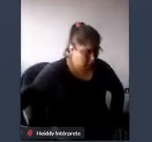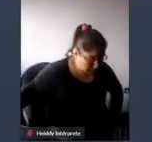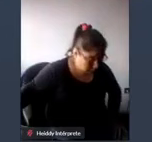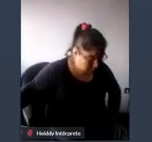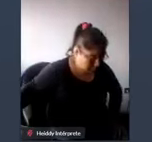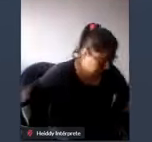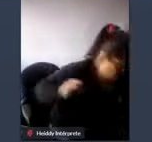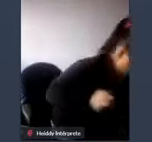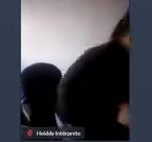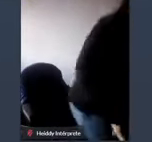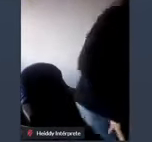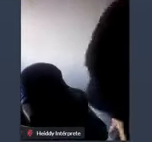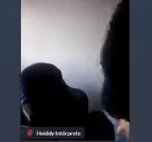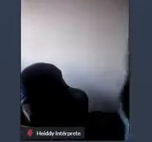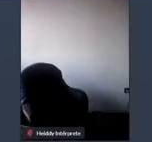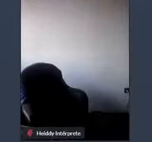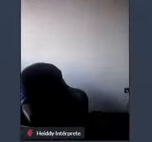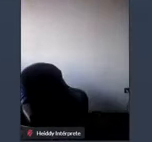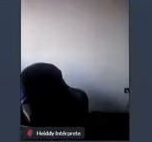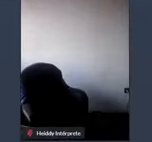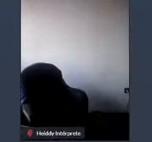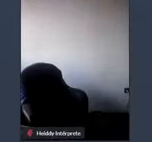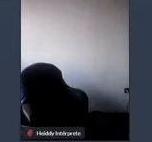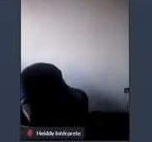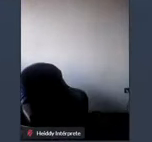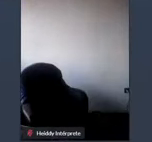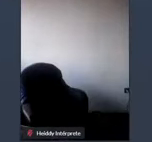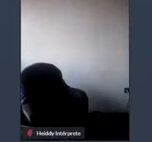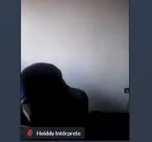ok voy a esperar a que pase